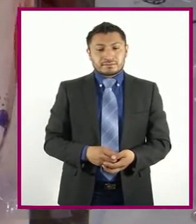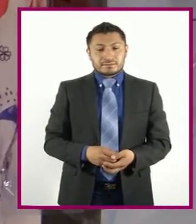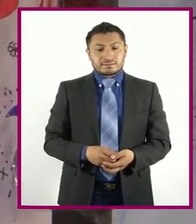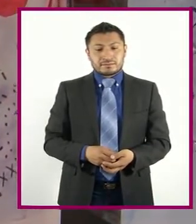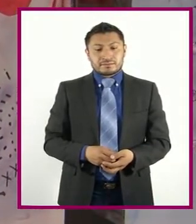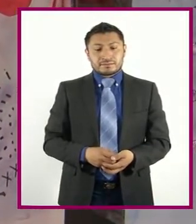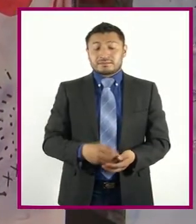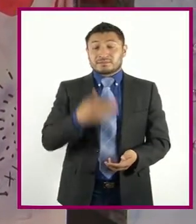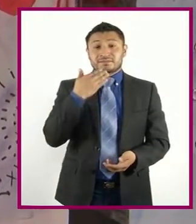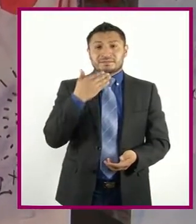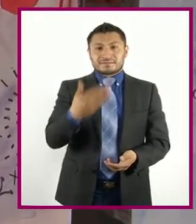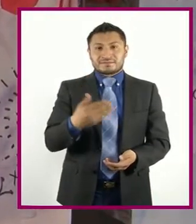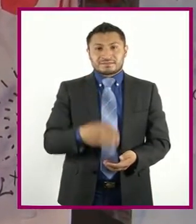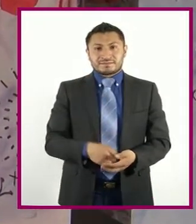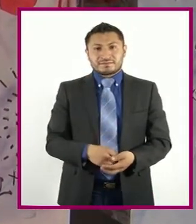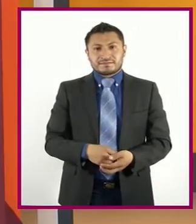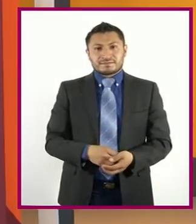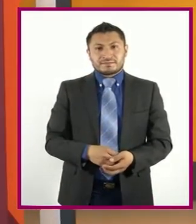Muy bien